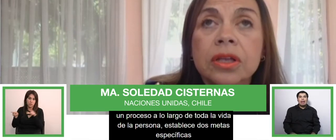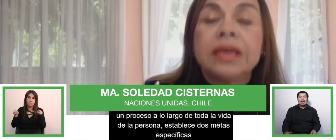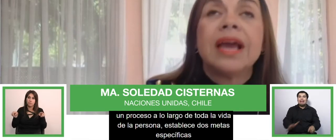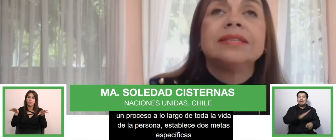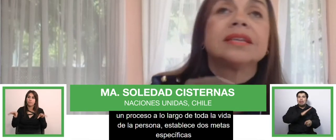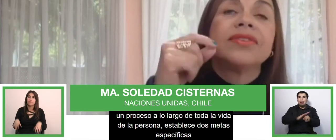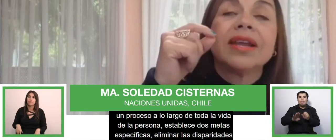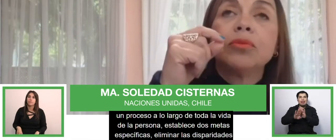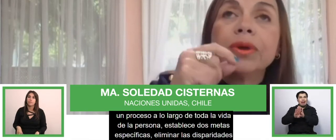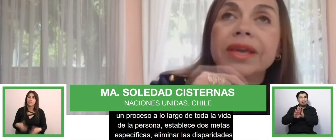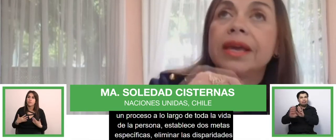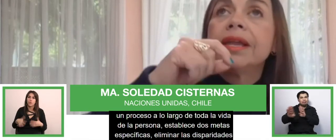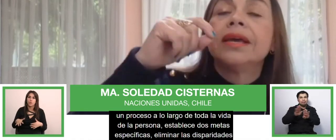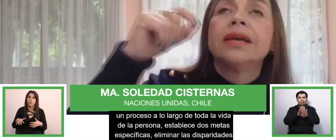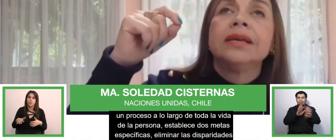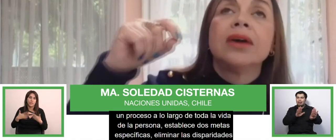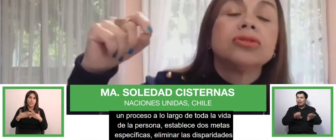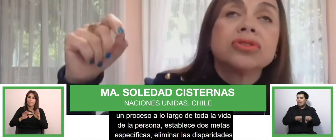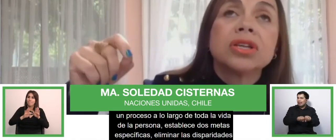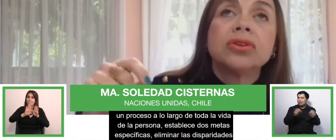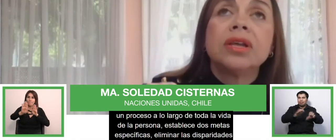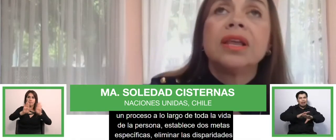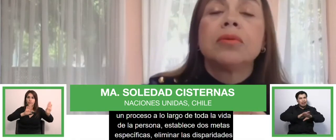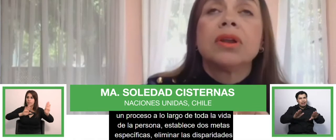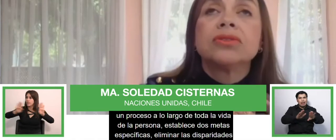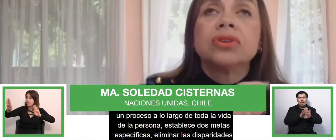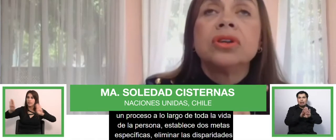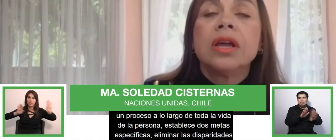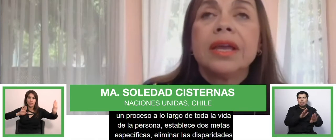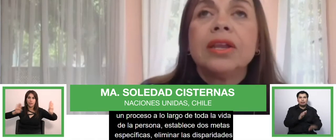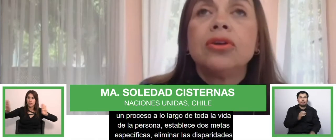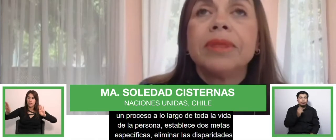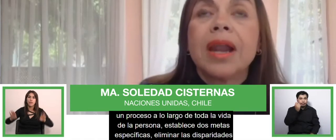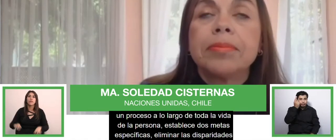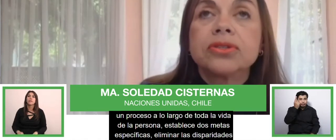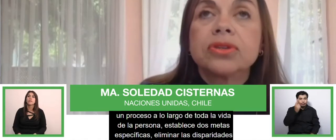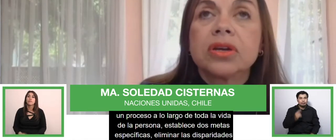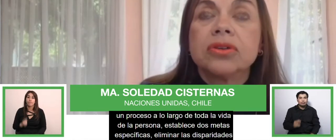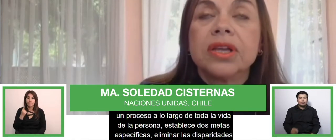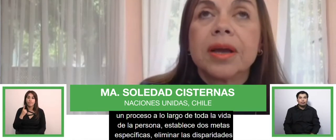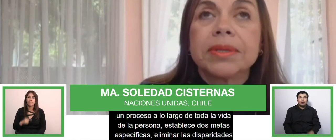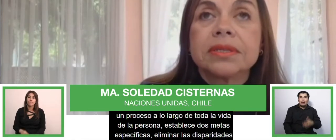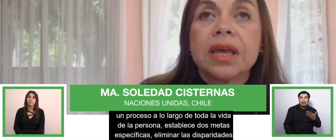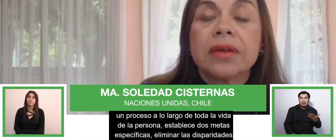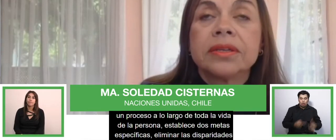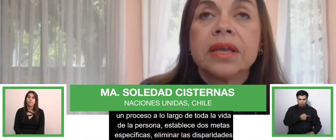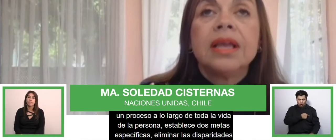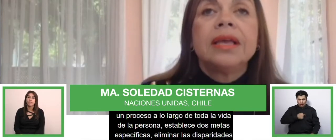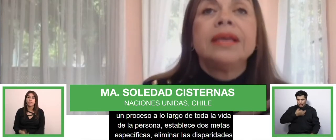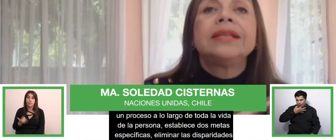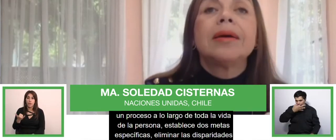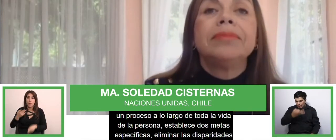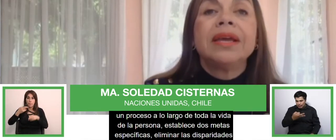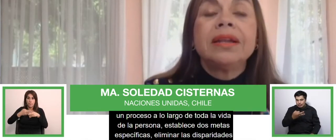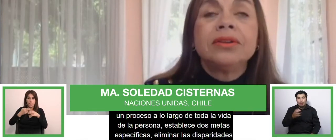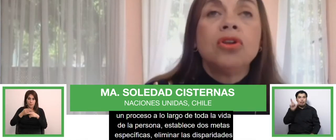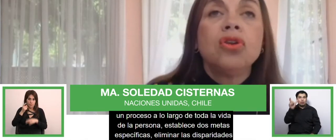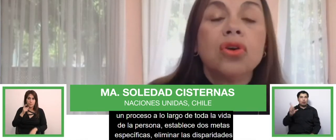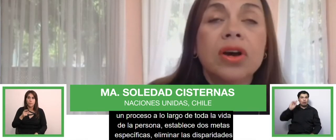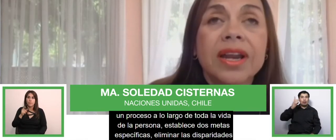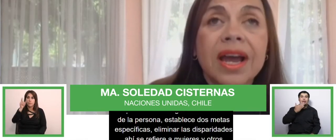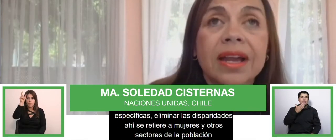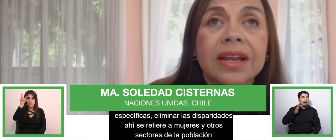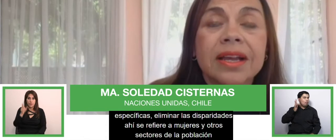y ahí se refiere a mujeres y a otros sectores de la población, y nombra a las personas con discapacidad. Y también